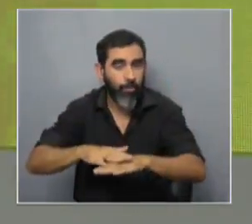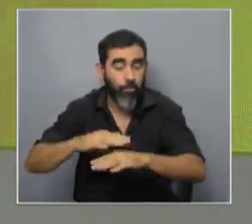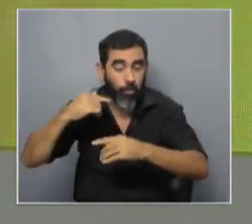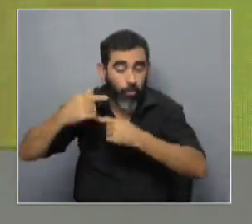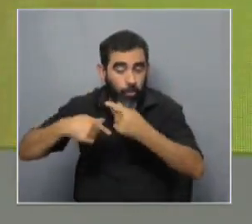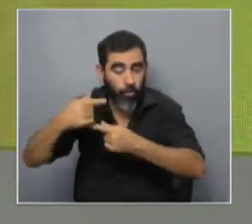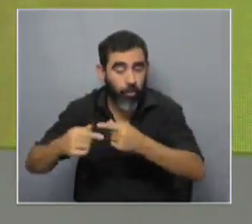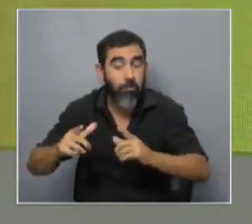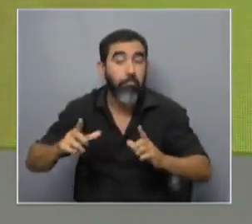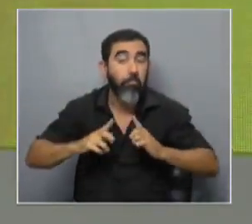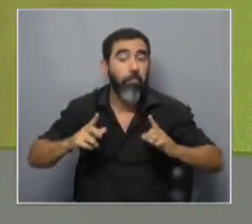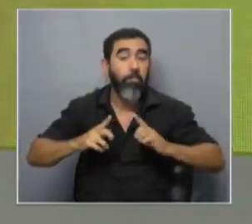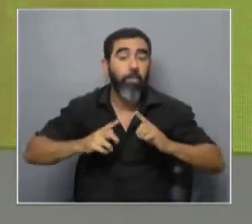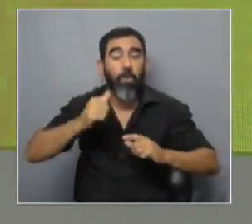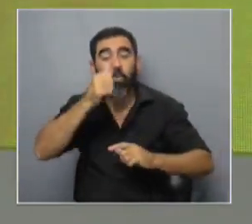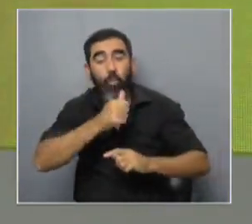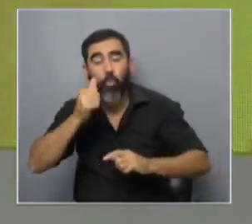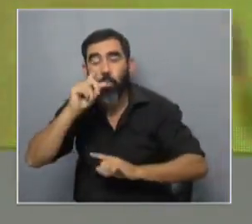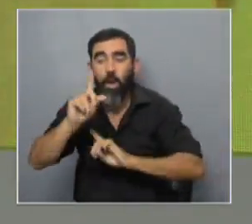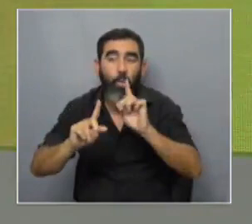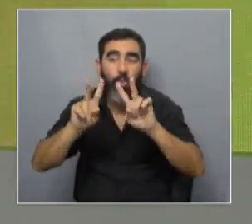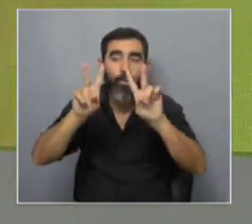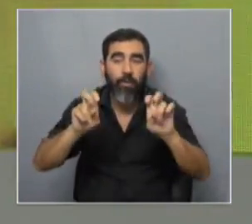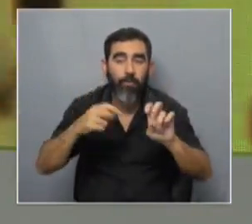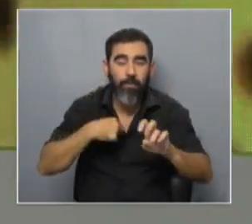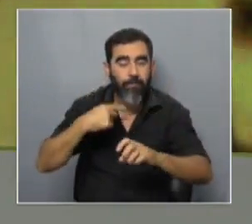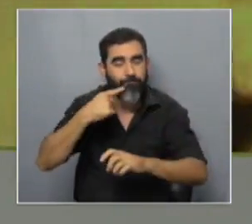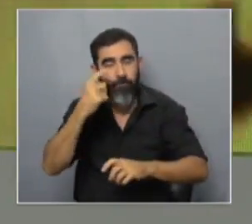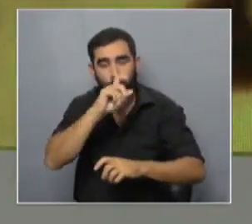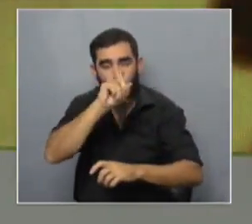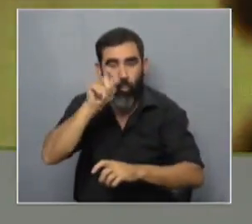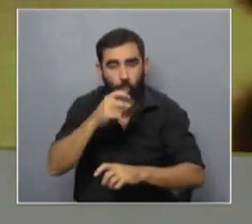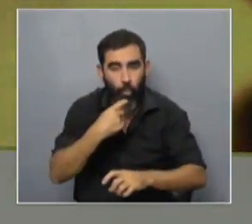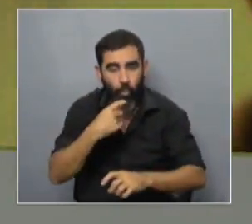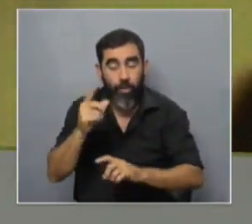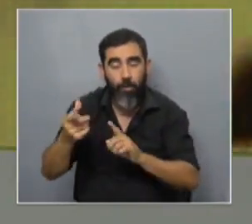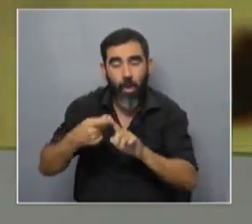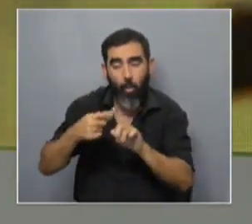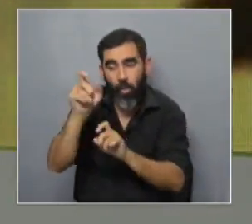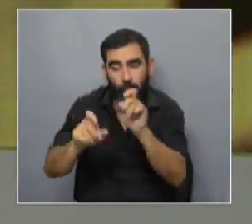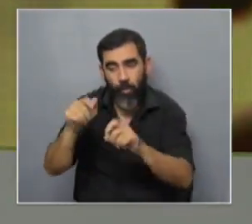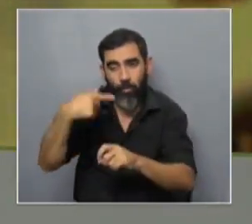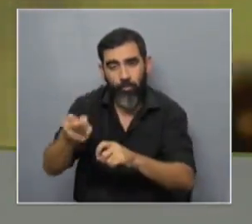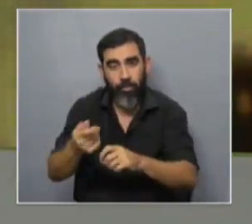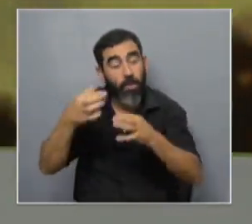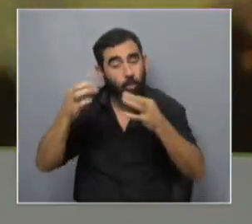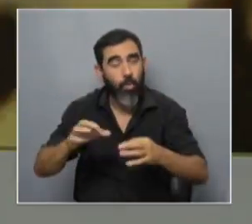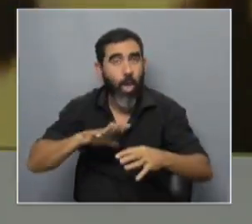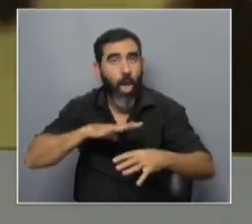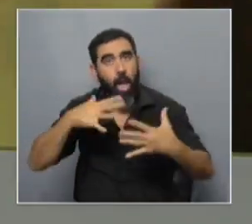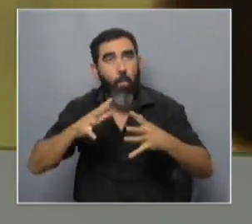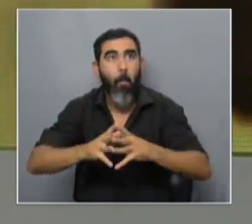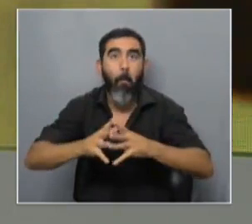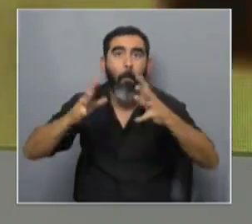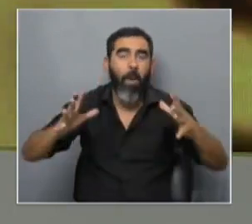con ello esperando resolver alguna cuestión que te planteas tú mismo, ¿no? Y que a veces compartes con los demás y luego resulta ser algo incluso más